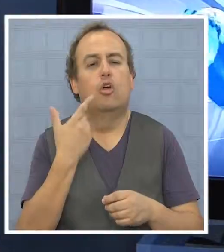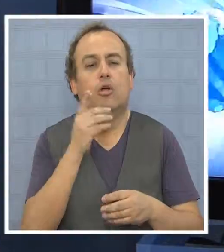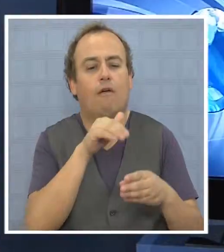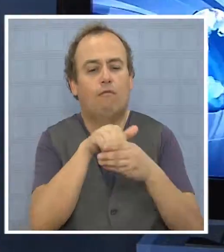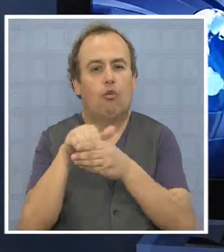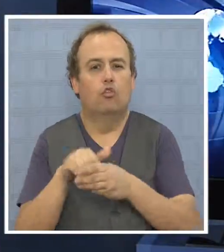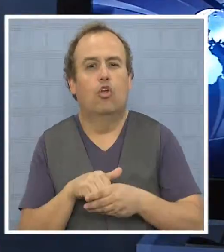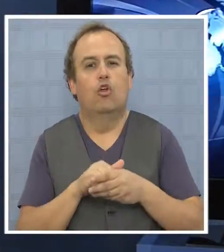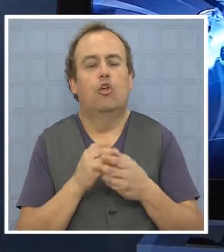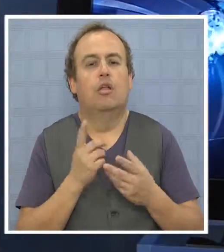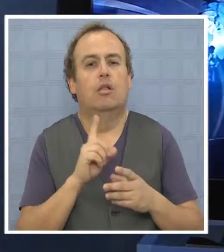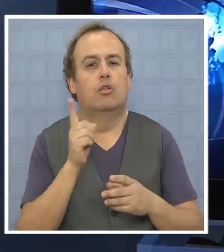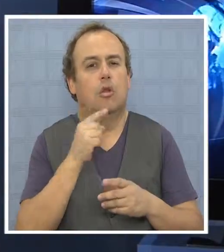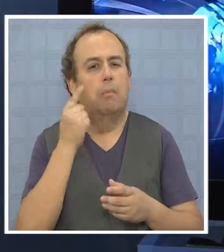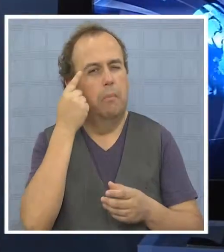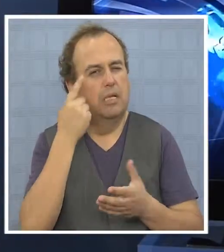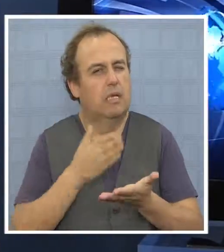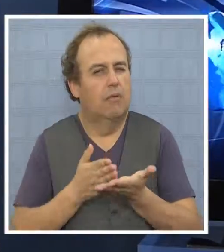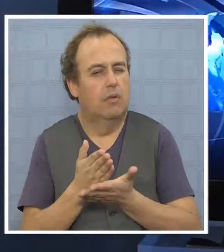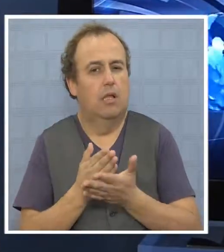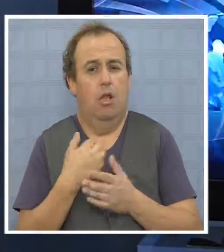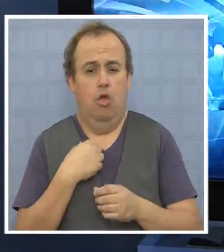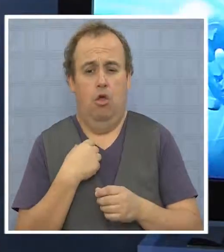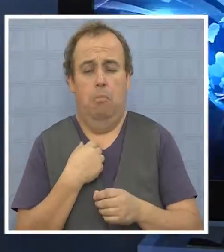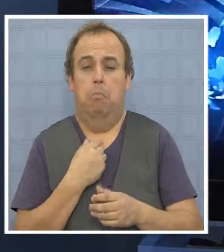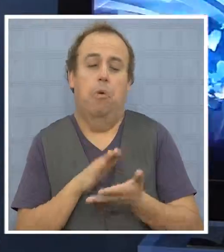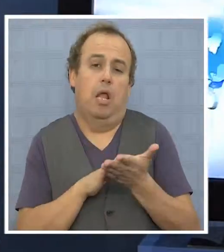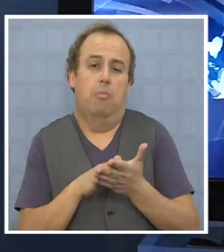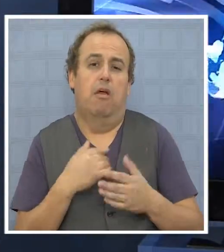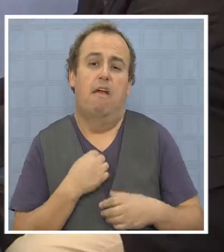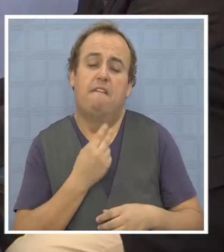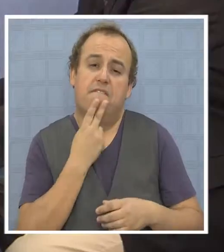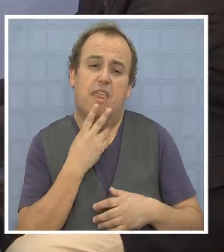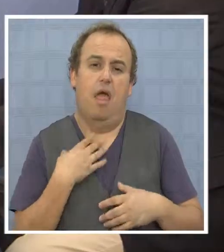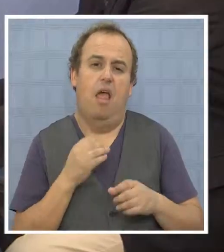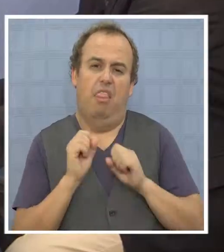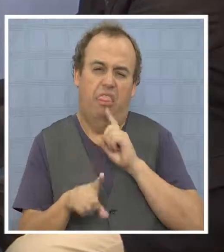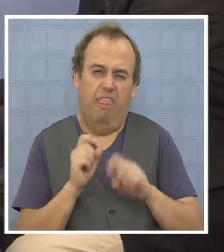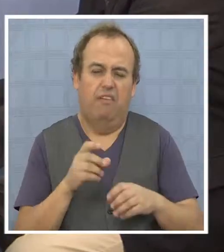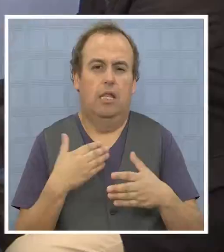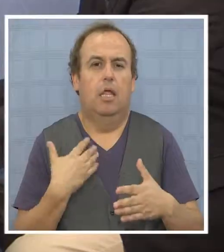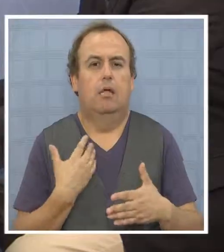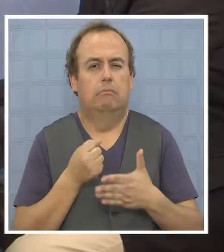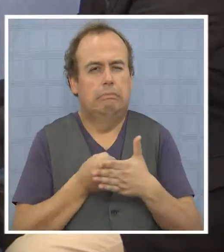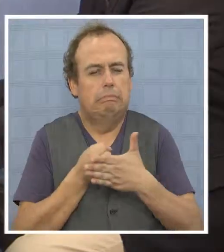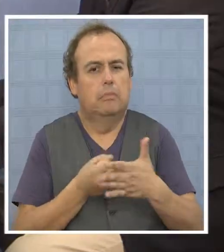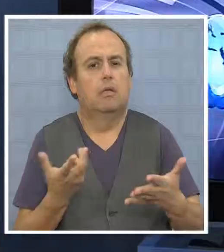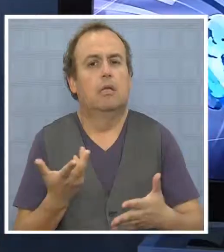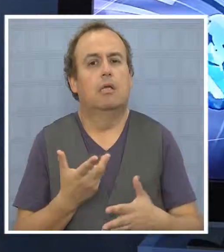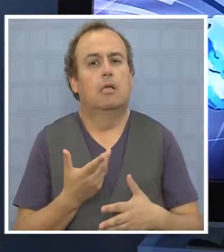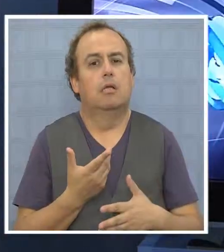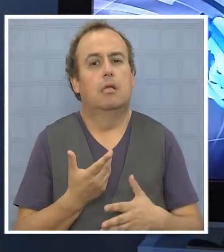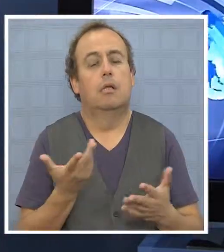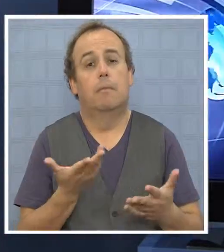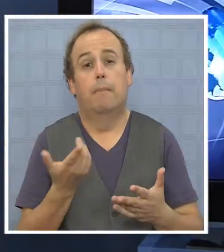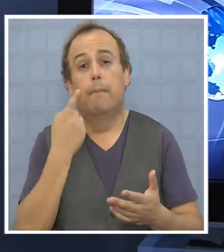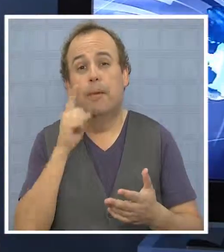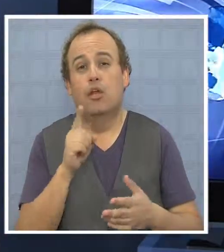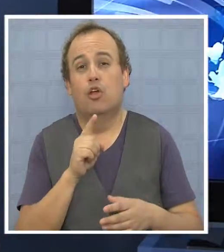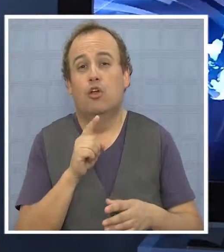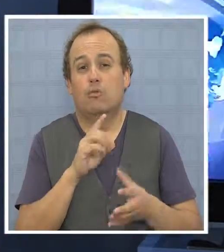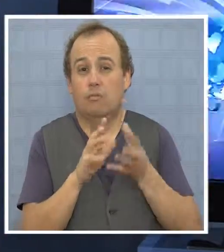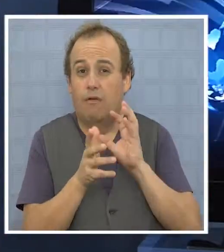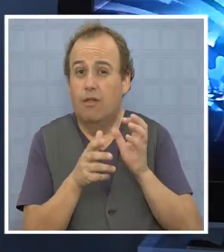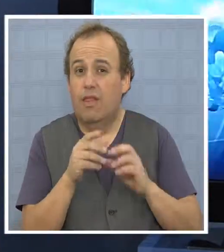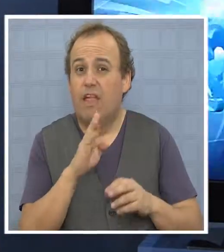mucho sentido si los sistemas electorales no son de principio. Yo está bien defender la vida, por ejemplo. Yo defiendo la vida, defiendo una serie de cosas que para mí son de principio. Pero